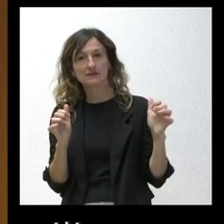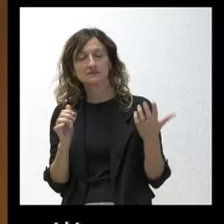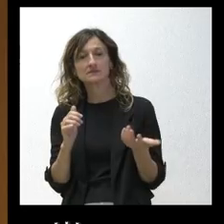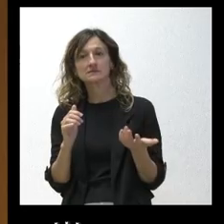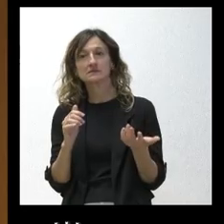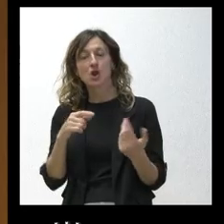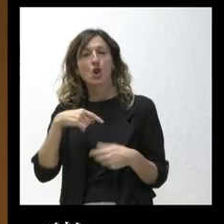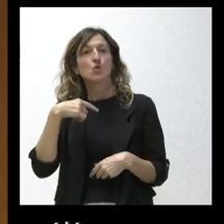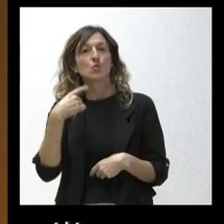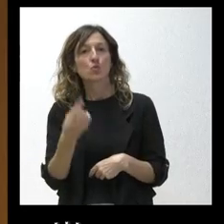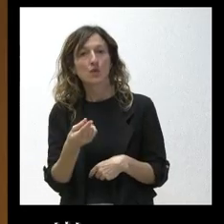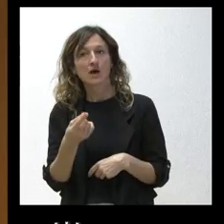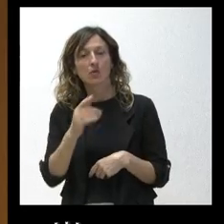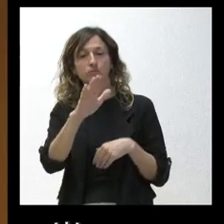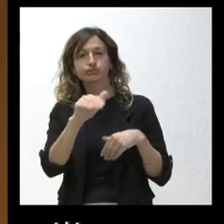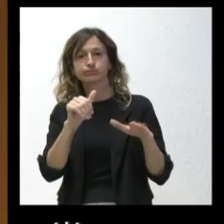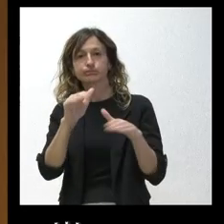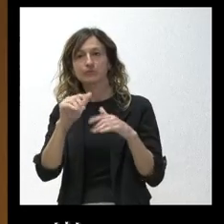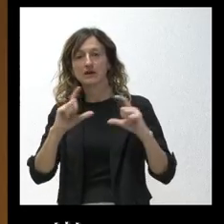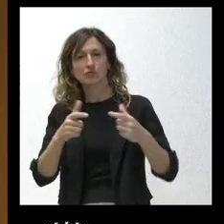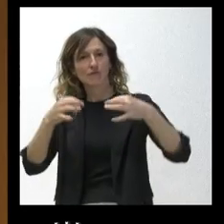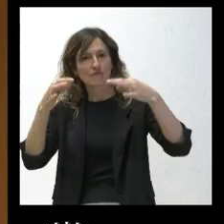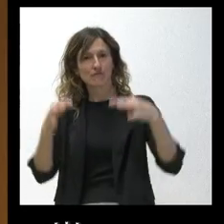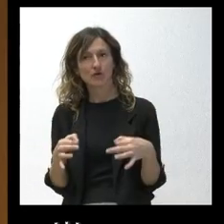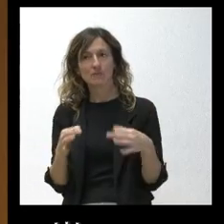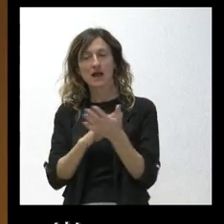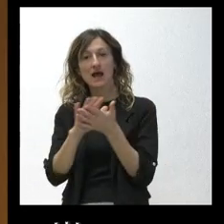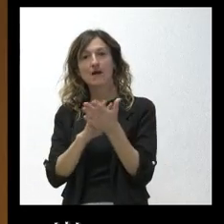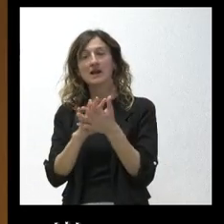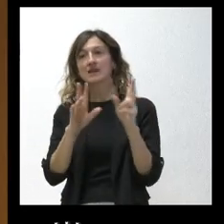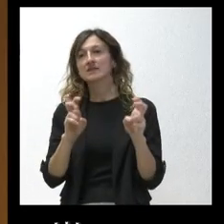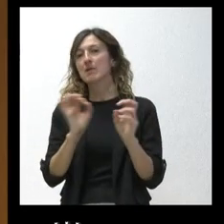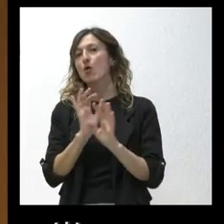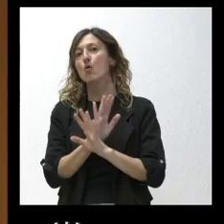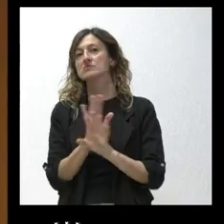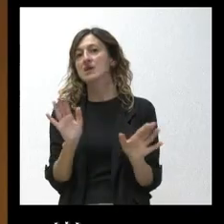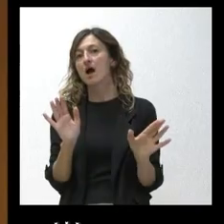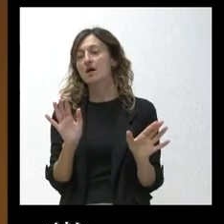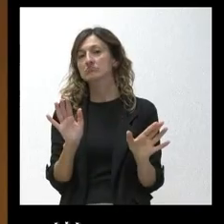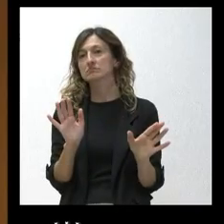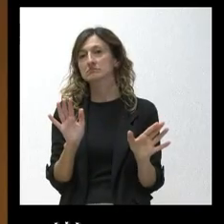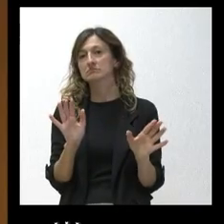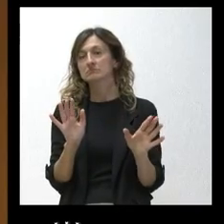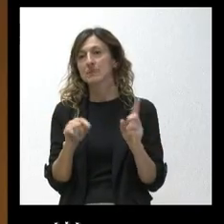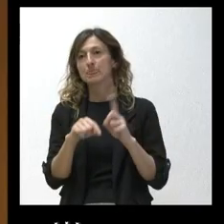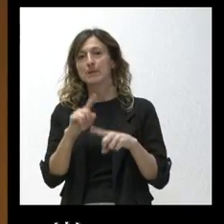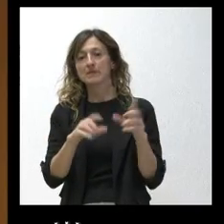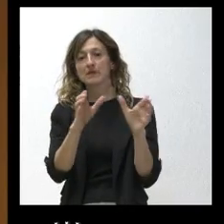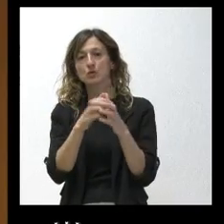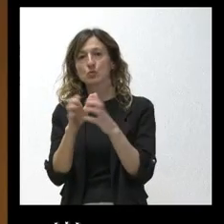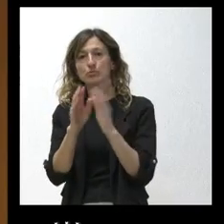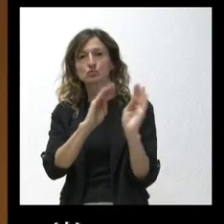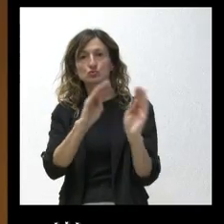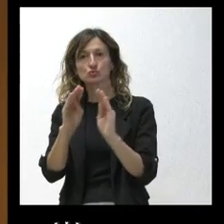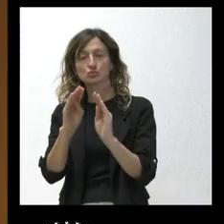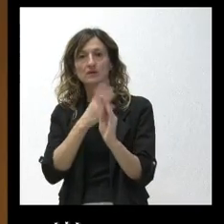digamos van a convocar reuniones formalmente para seguir hablando de este asunto o lo dejarán a criterio de cada grupo que quiera decir